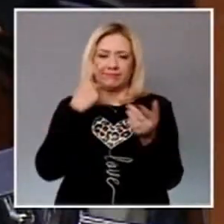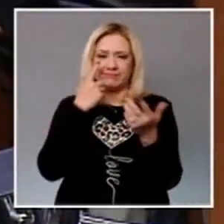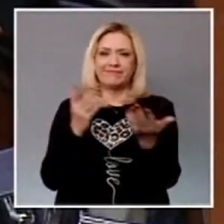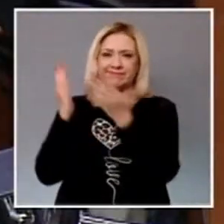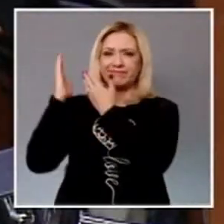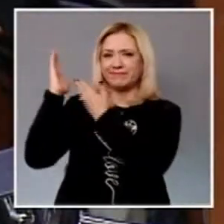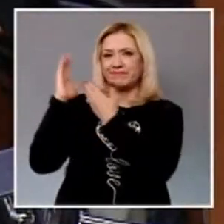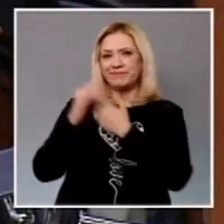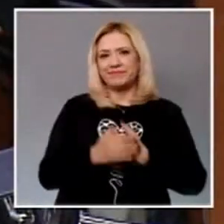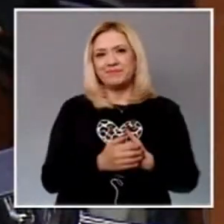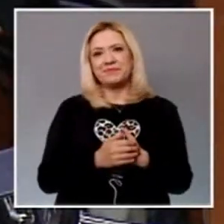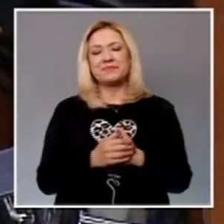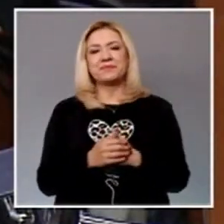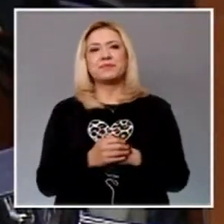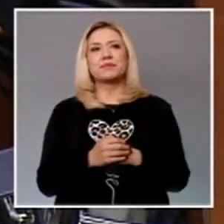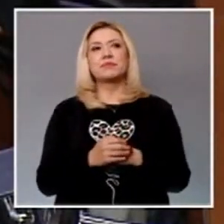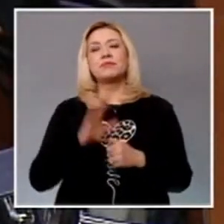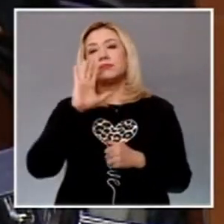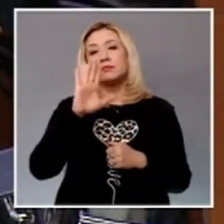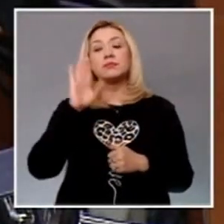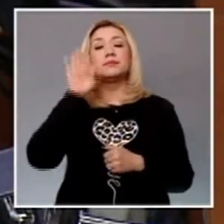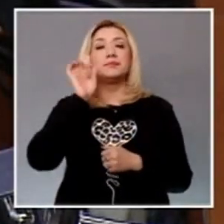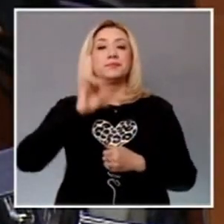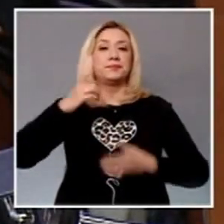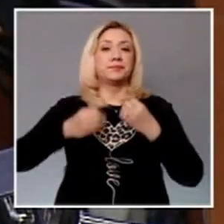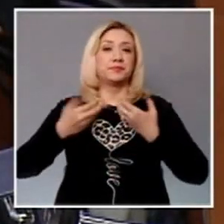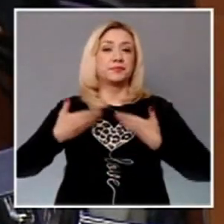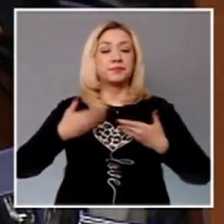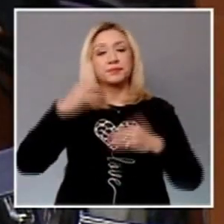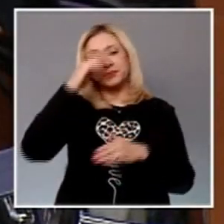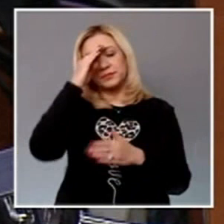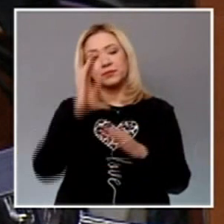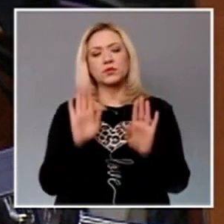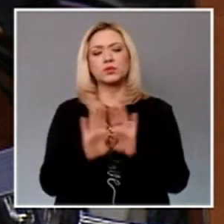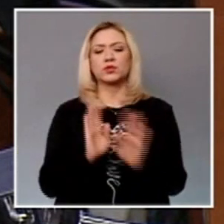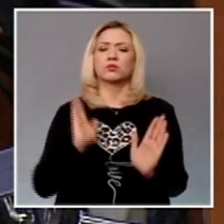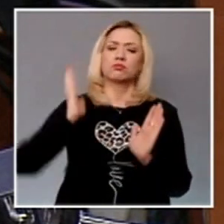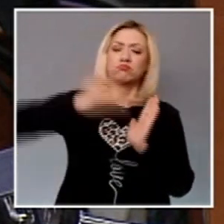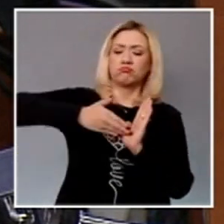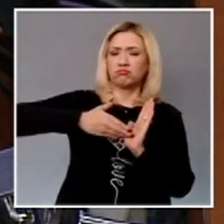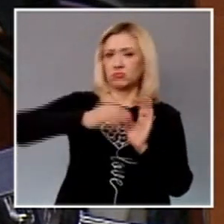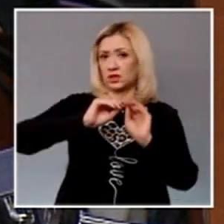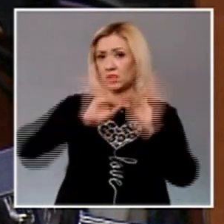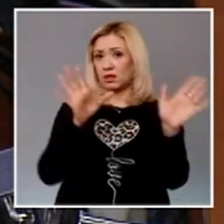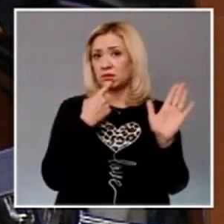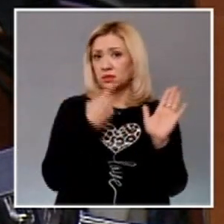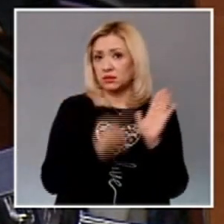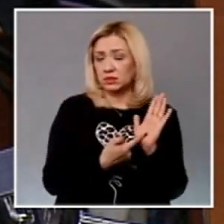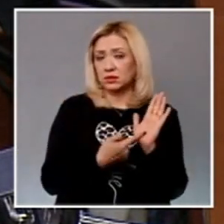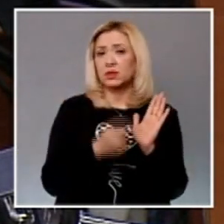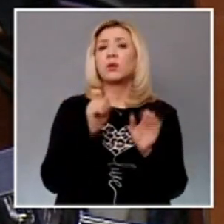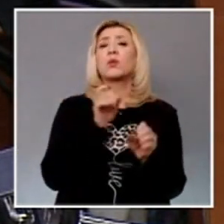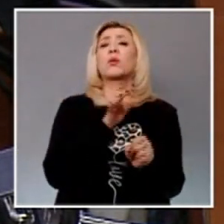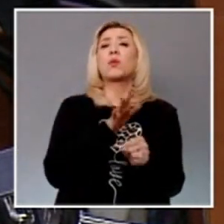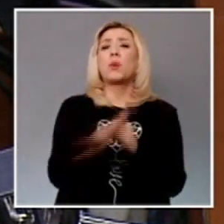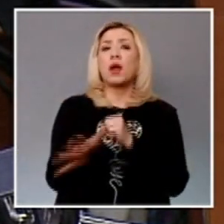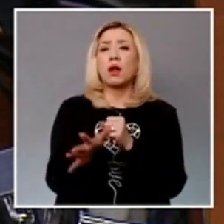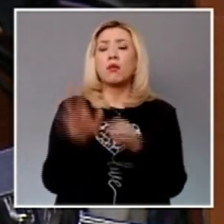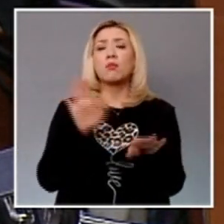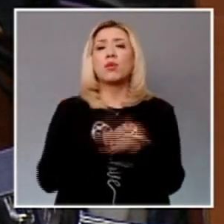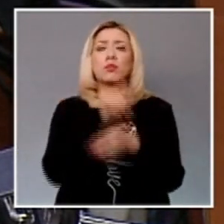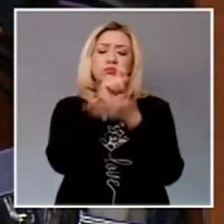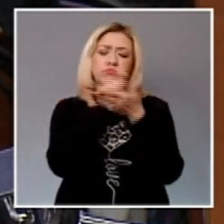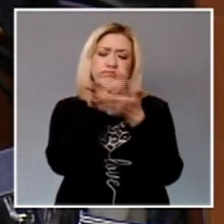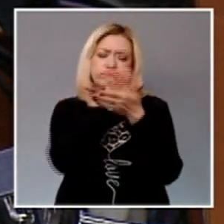Que se vulnera el principio de taxatividad al estar en presencia de normas cuya redacción refleja un amplio margen de